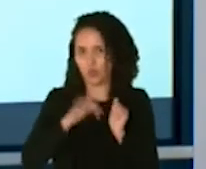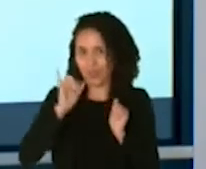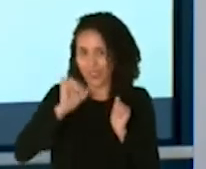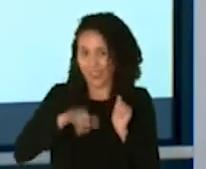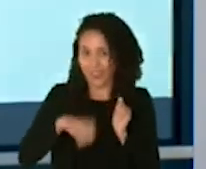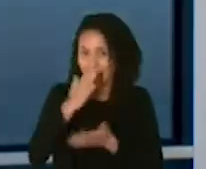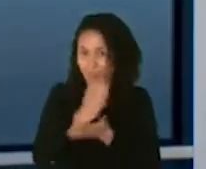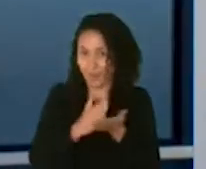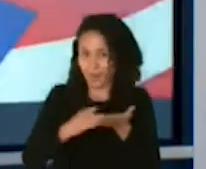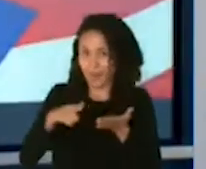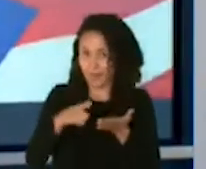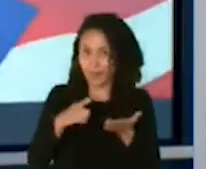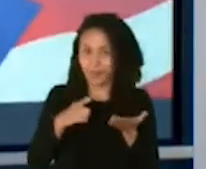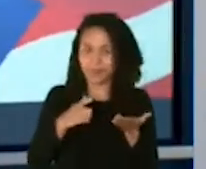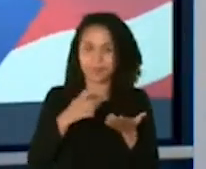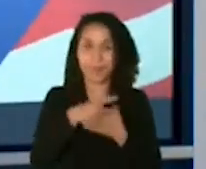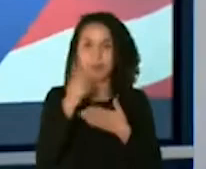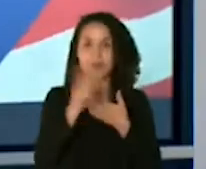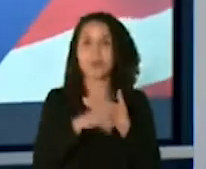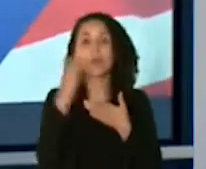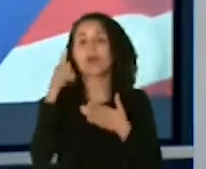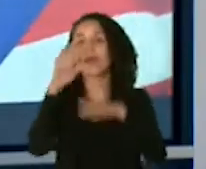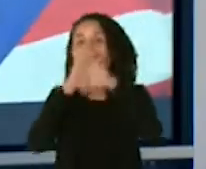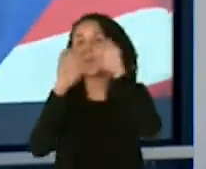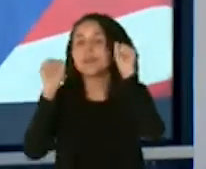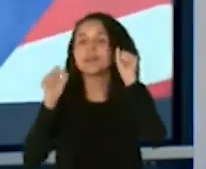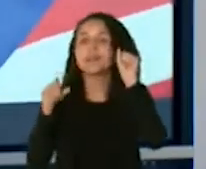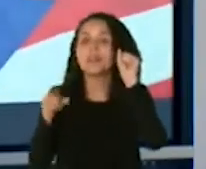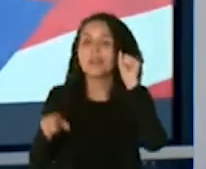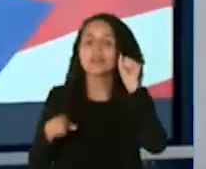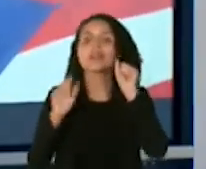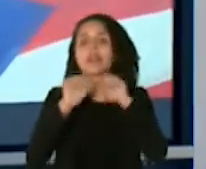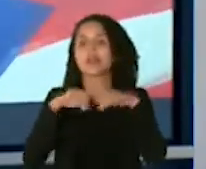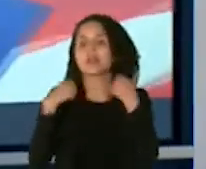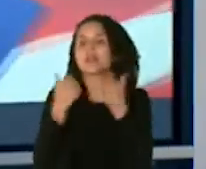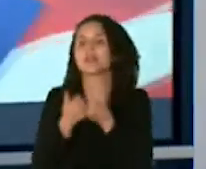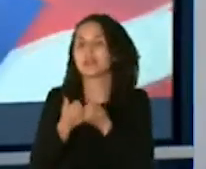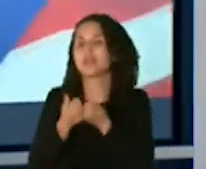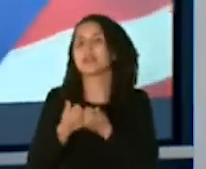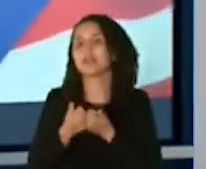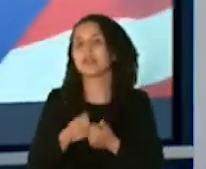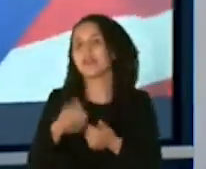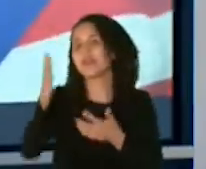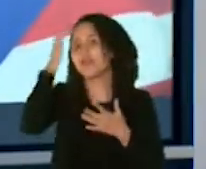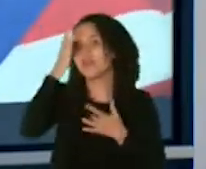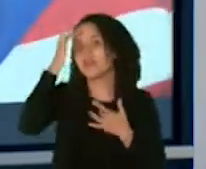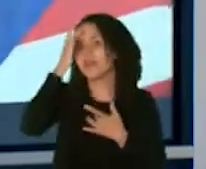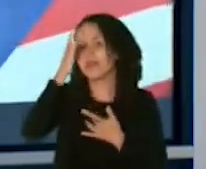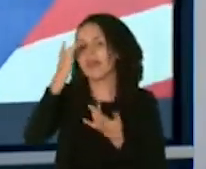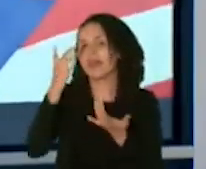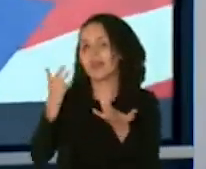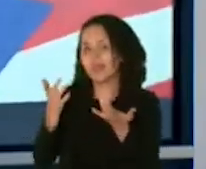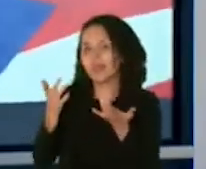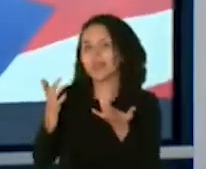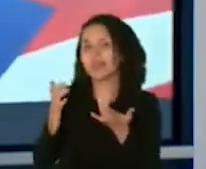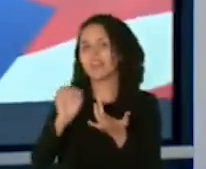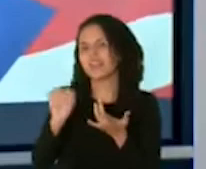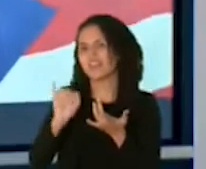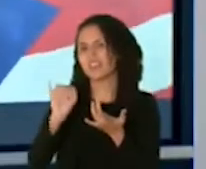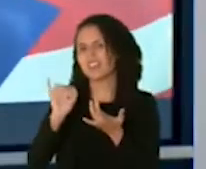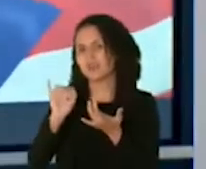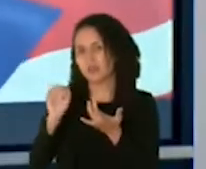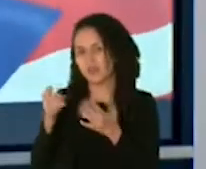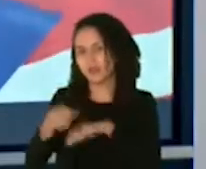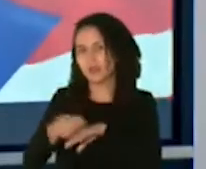es el presidente de la sociedad de enfermedades infecciosas en Puerto Rico y las vacunas han ayudado a